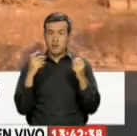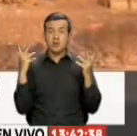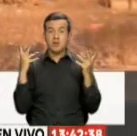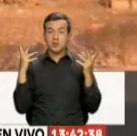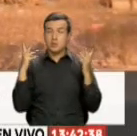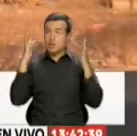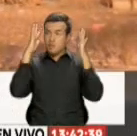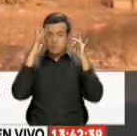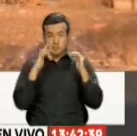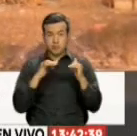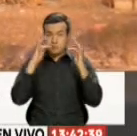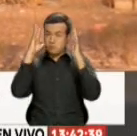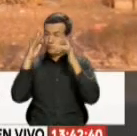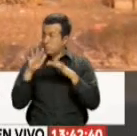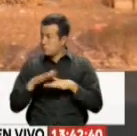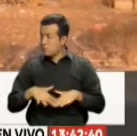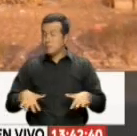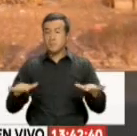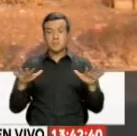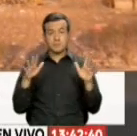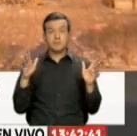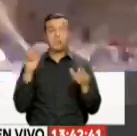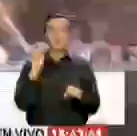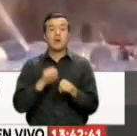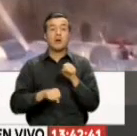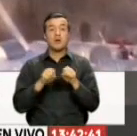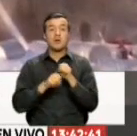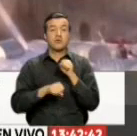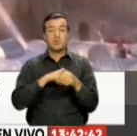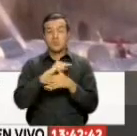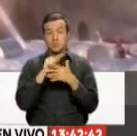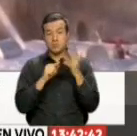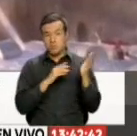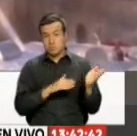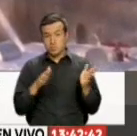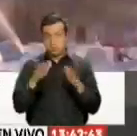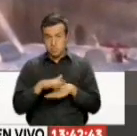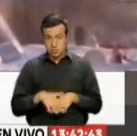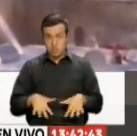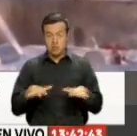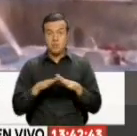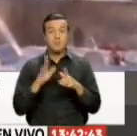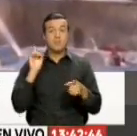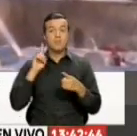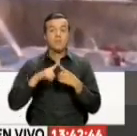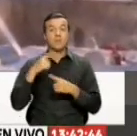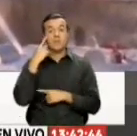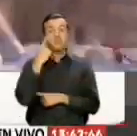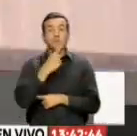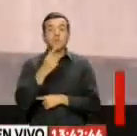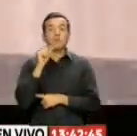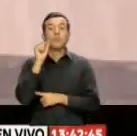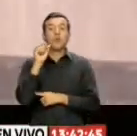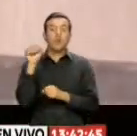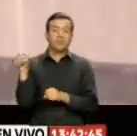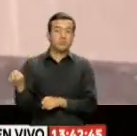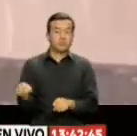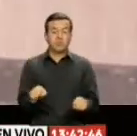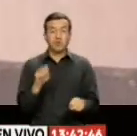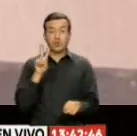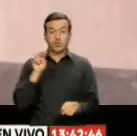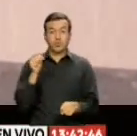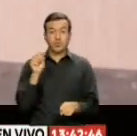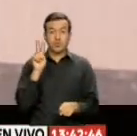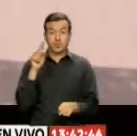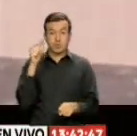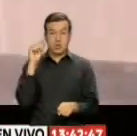derribó Los edificios De las fábricas cercanas Y destrozó Las ventanas De las casas circundantes Además provocó Un ligero sismo De 2.2